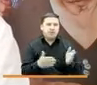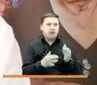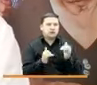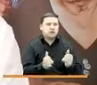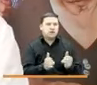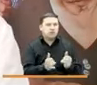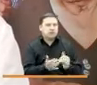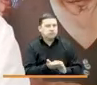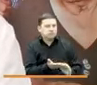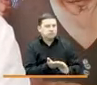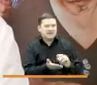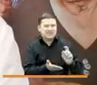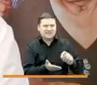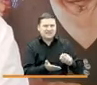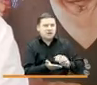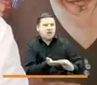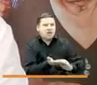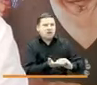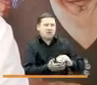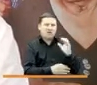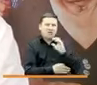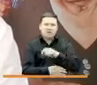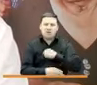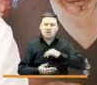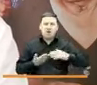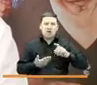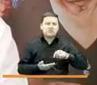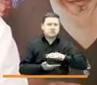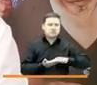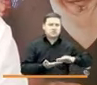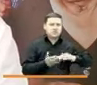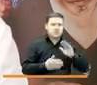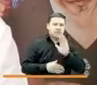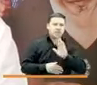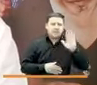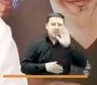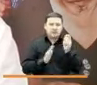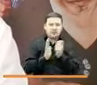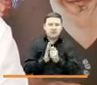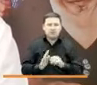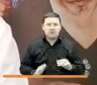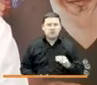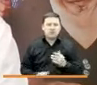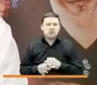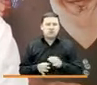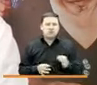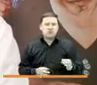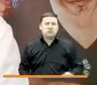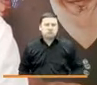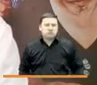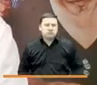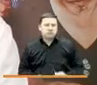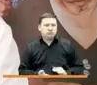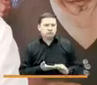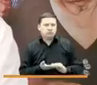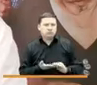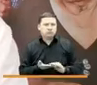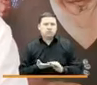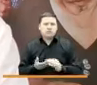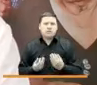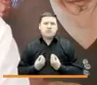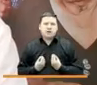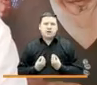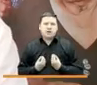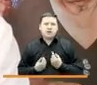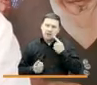no necesitara nuestro país nuestras comunidades nuestros departamentos municipios ser reparados que viviéramos en